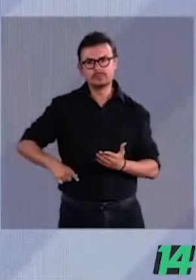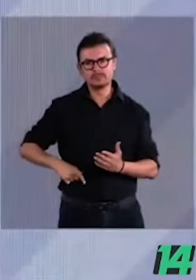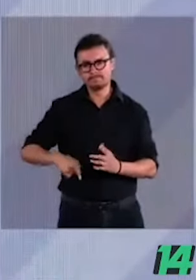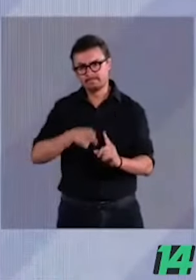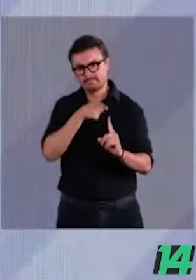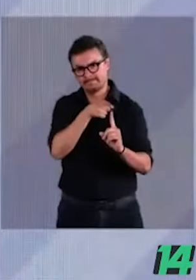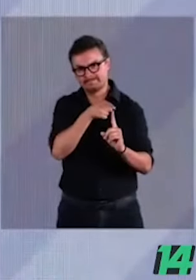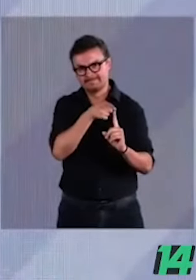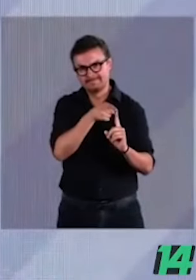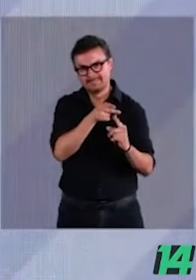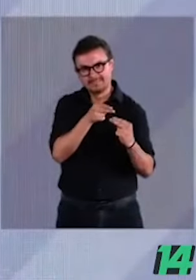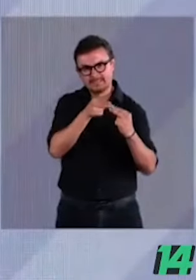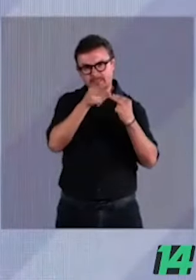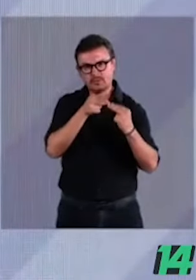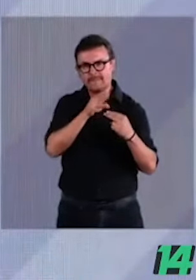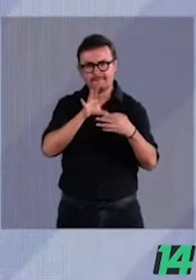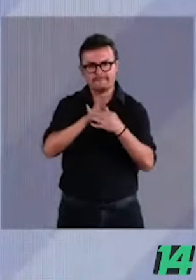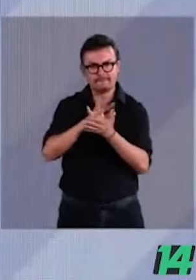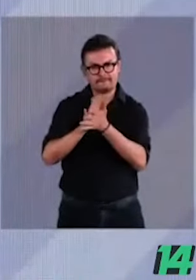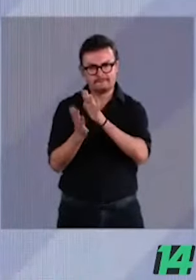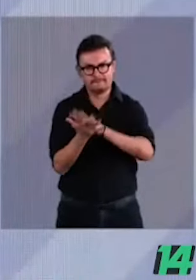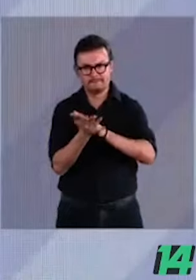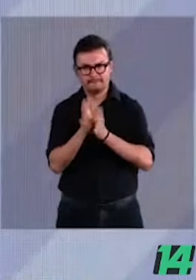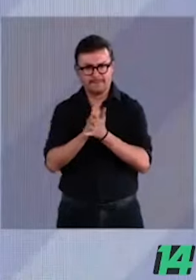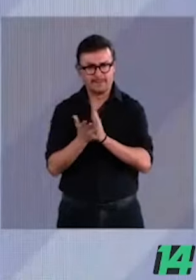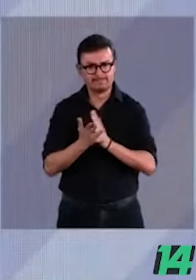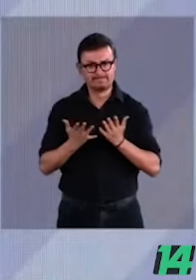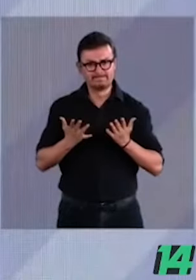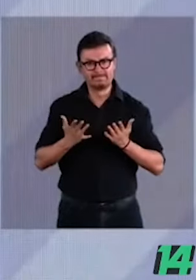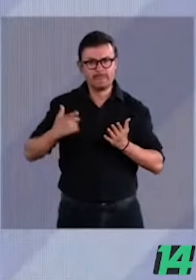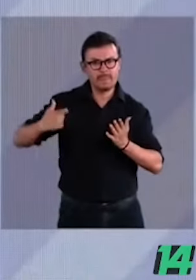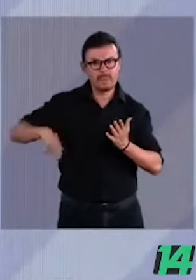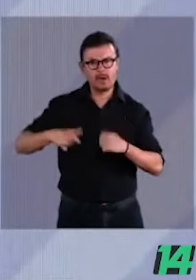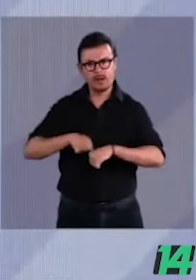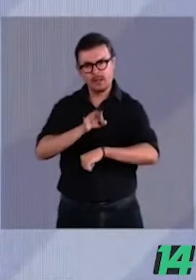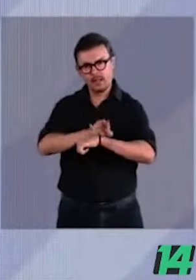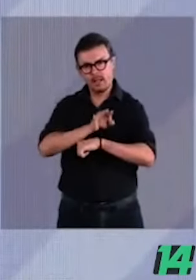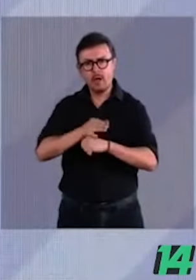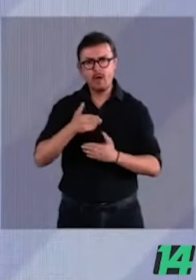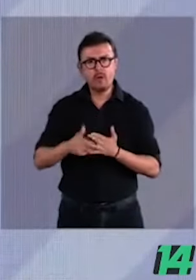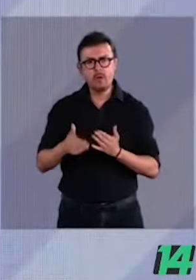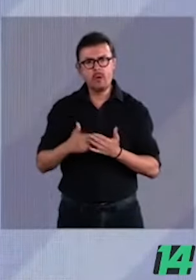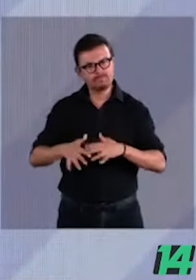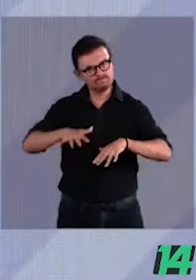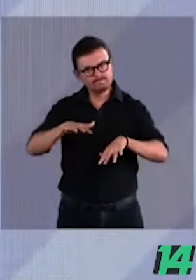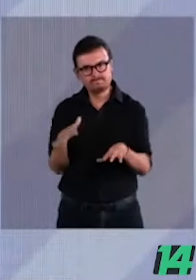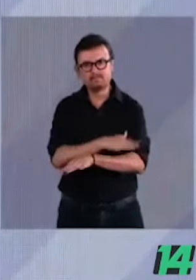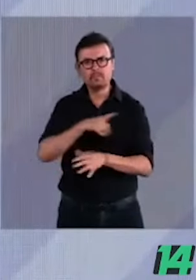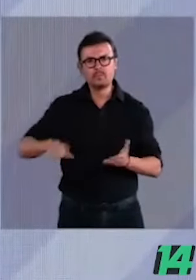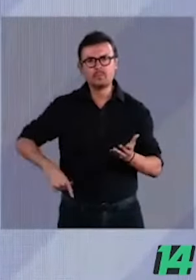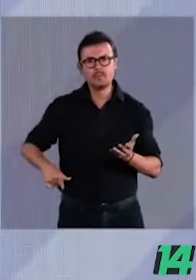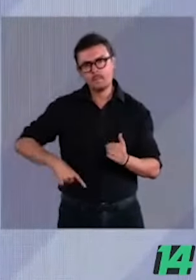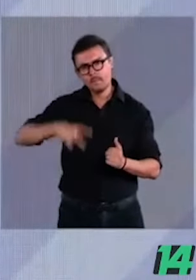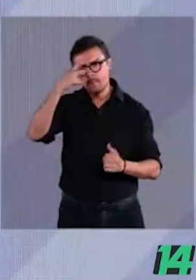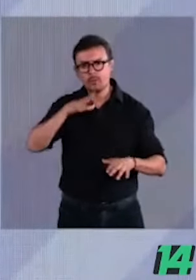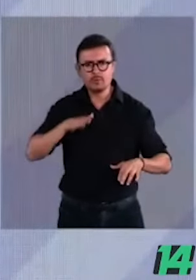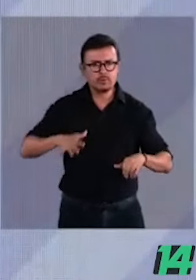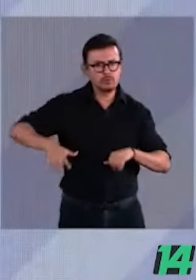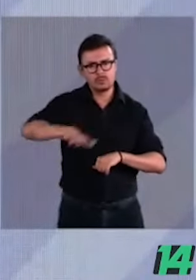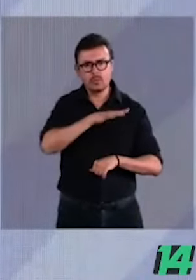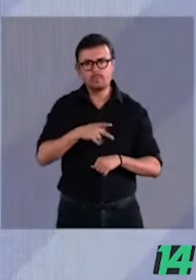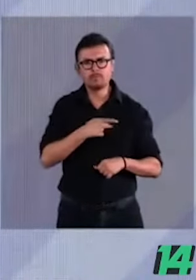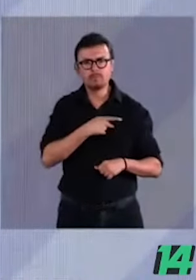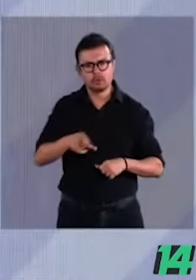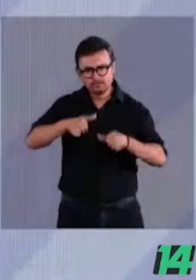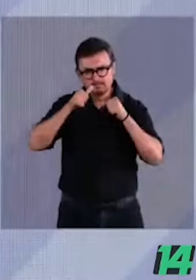dedicaron a mirar a unos cuantos. Por primera vez, el gobierno de México mira a las grandes mayorías. Y eso va a